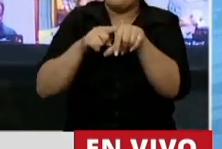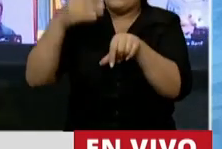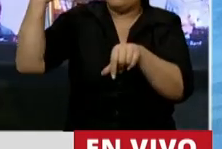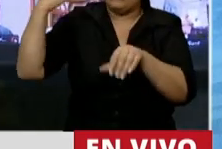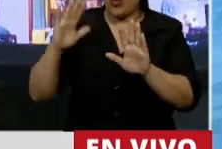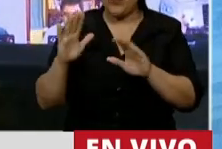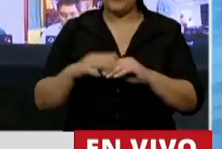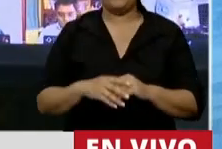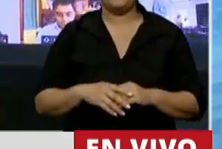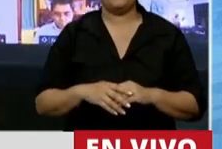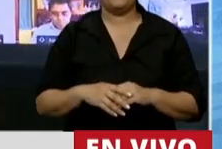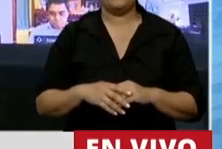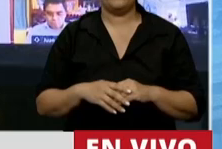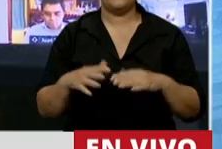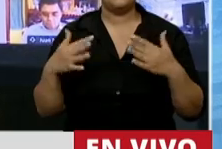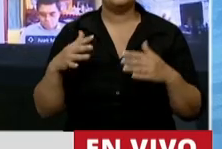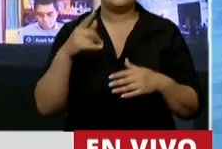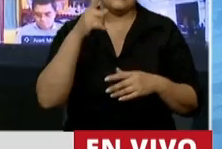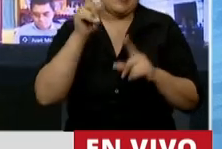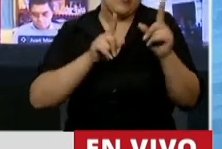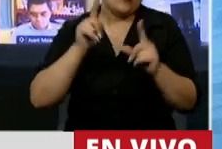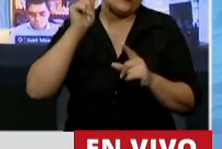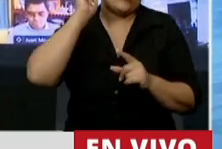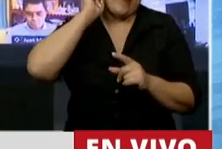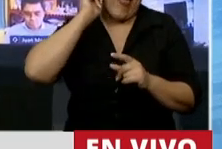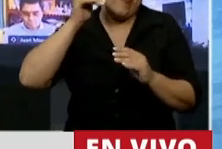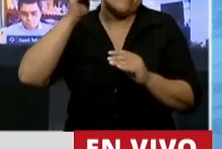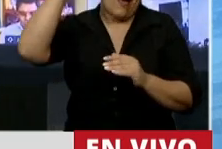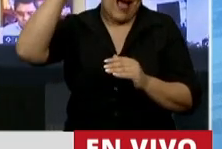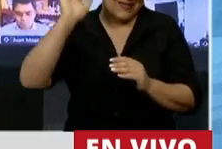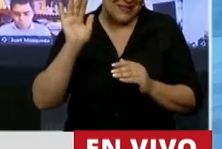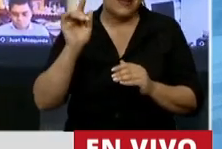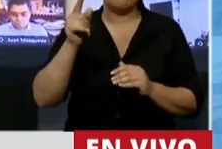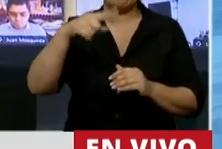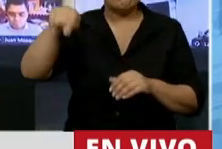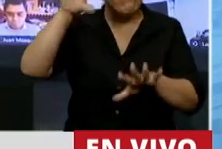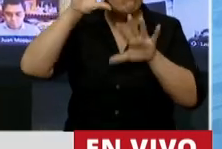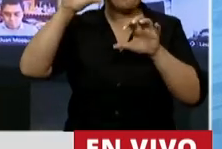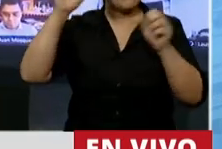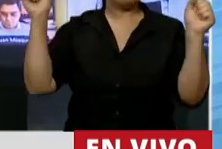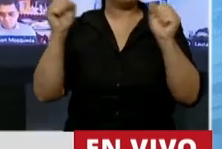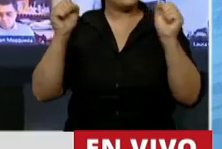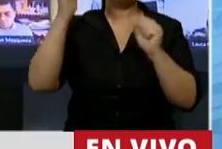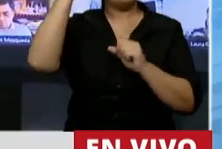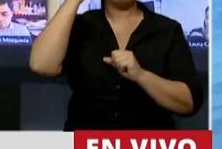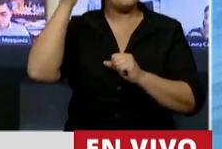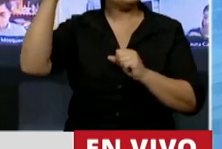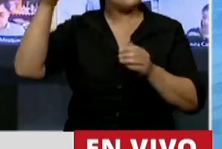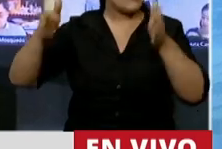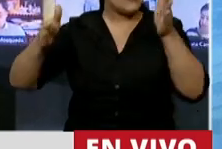Quienes tienen un poquito más de años recordamos lo que fue el mayo francés al sentir